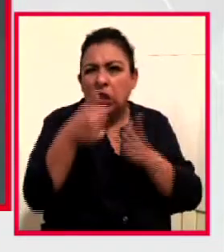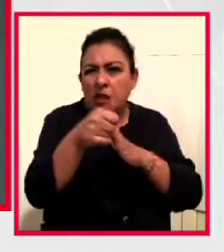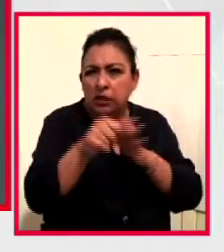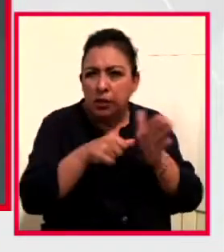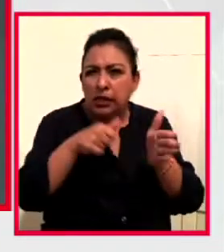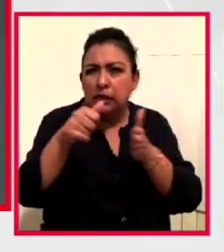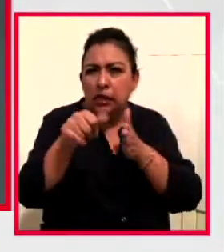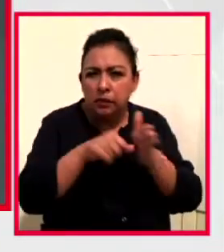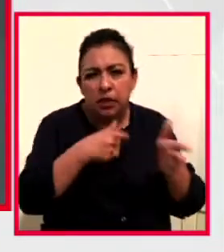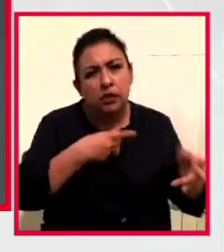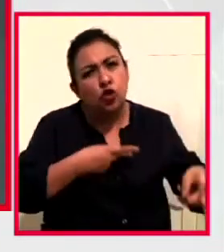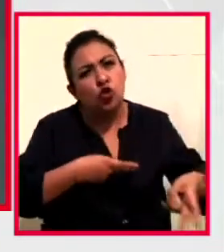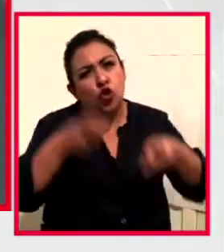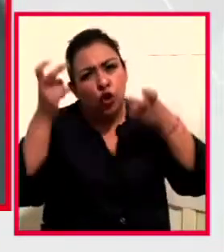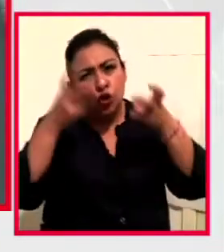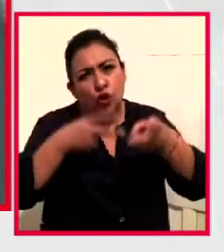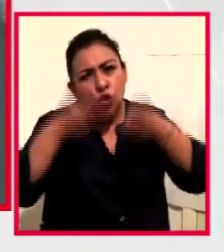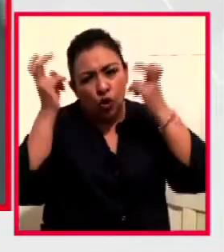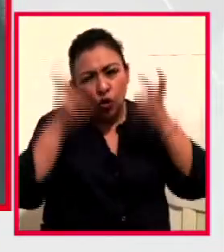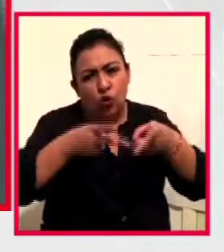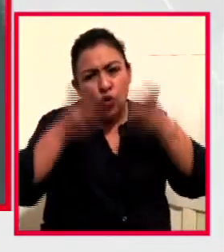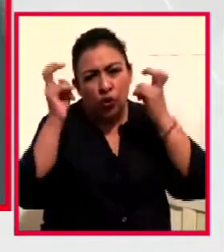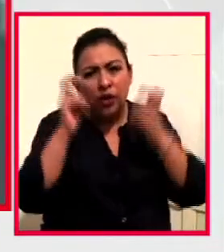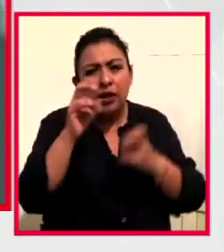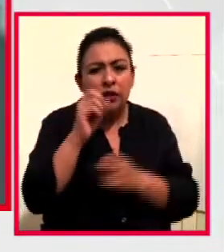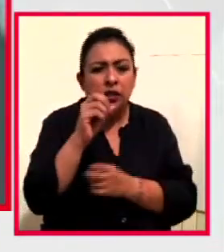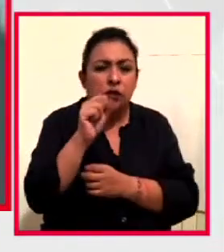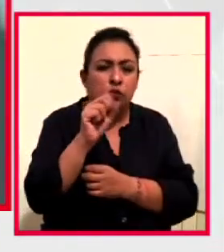Sabor a